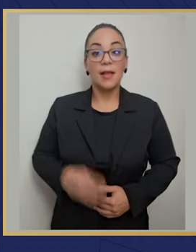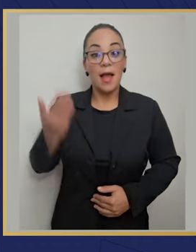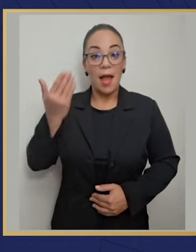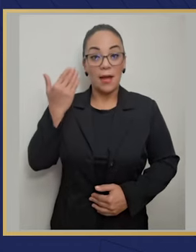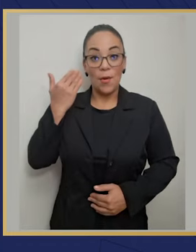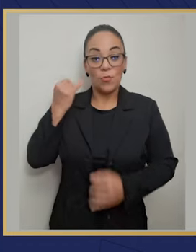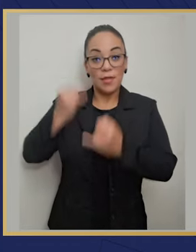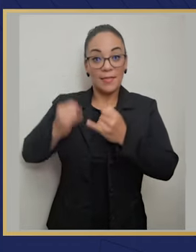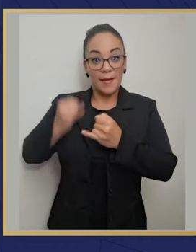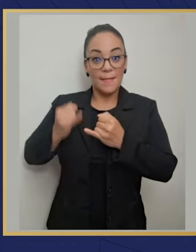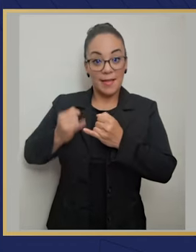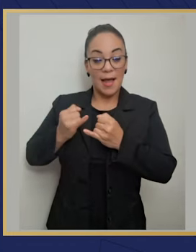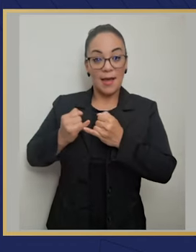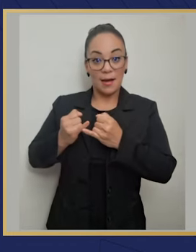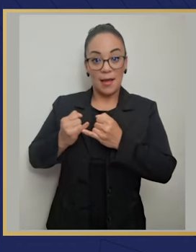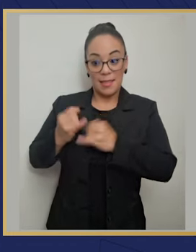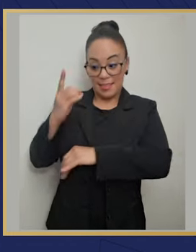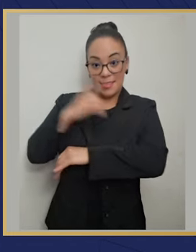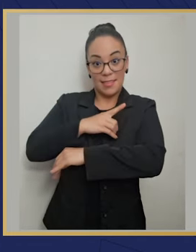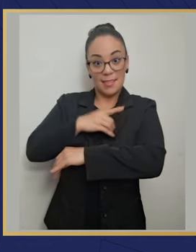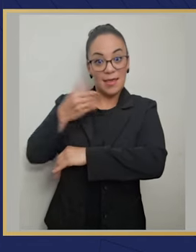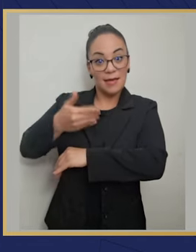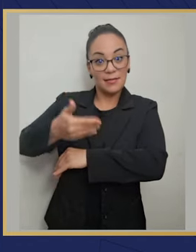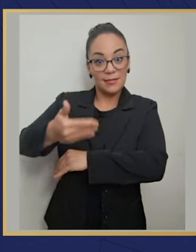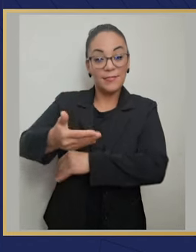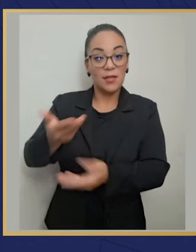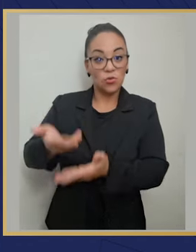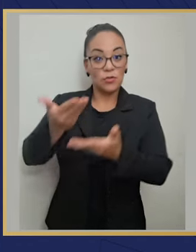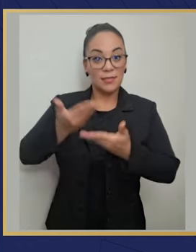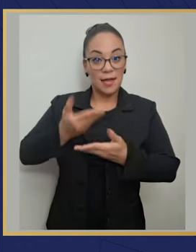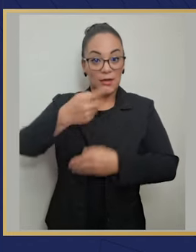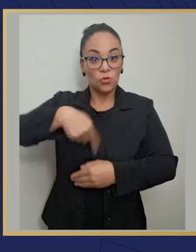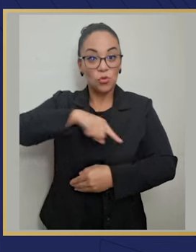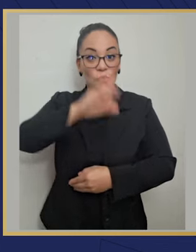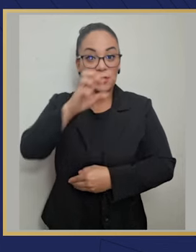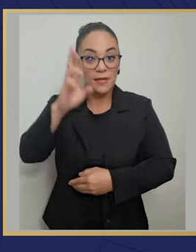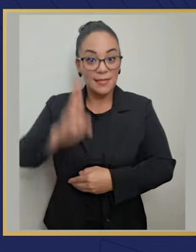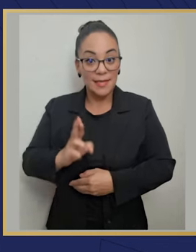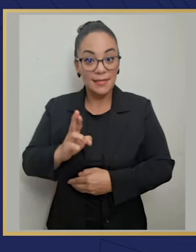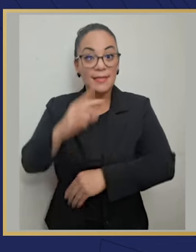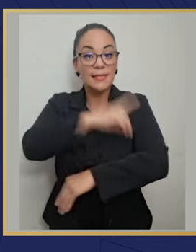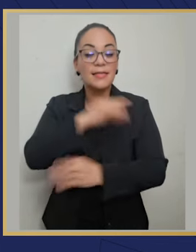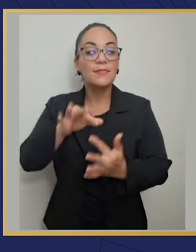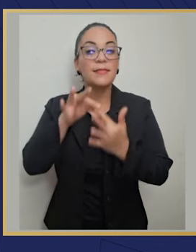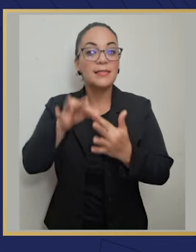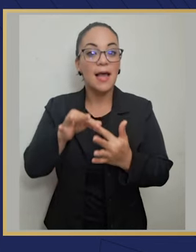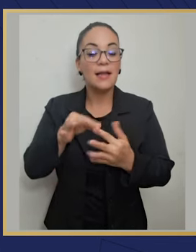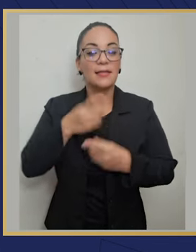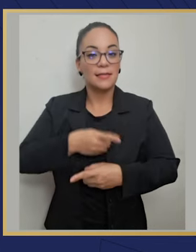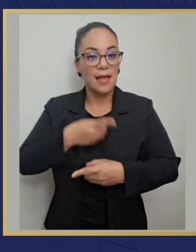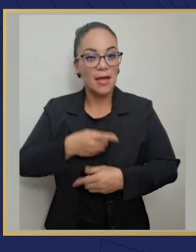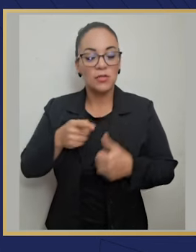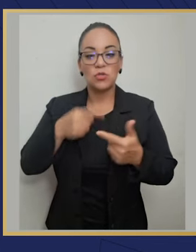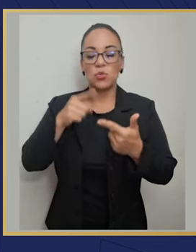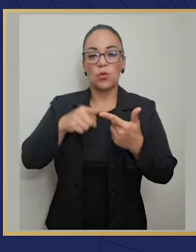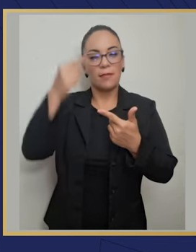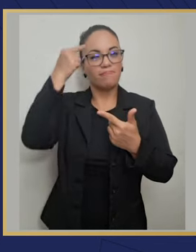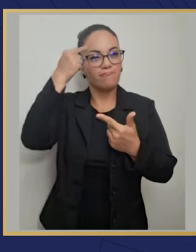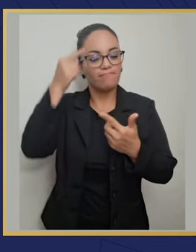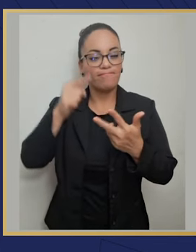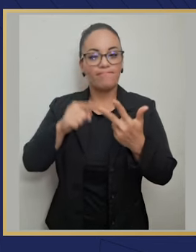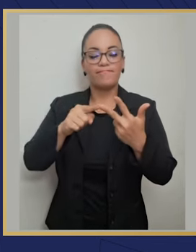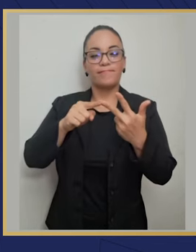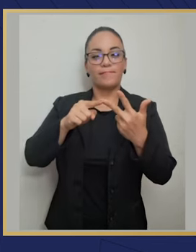Acabamos de terminar estos días privilegiados que tenemos los costarricenses de descanso de distensión, de